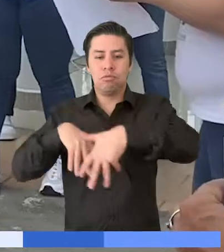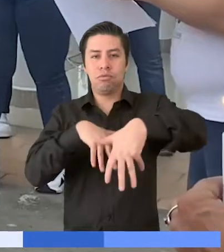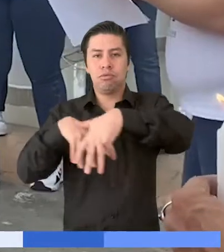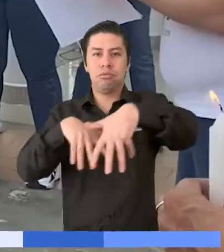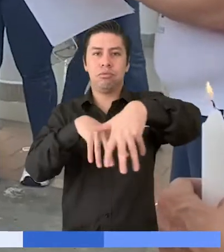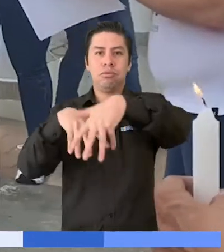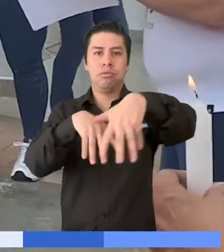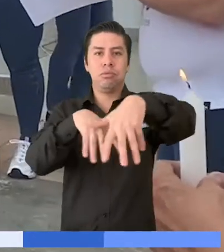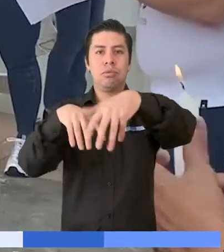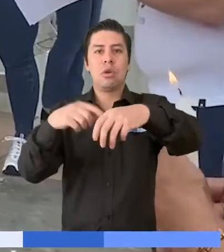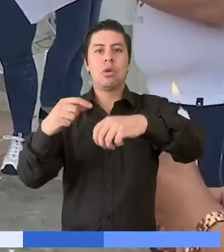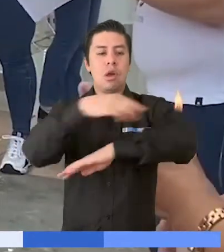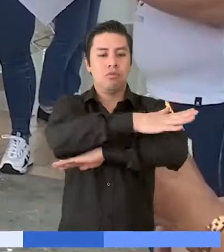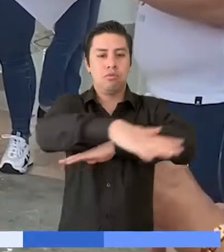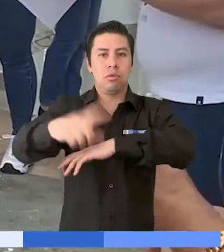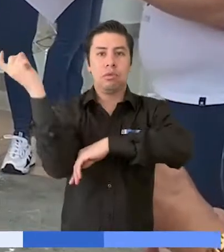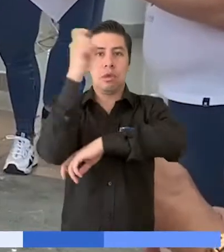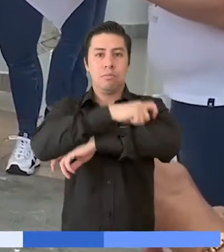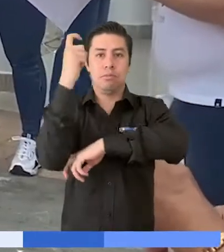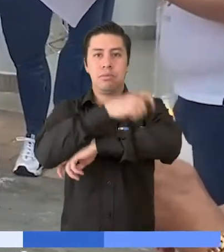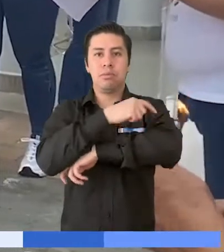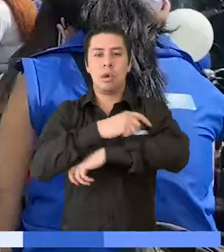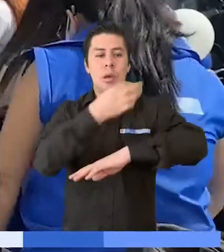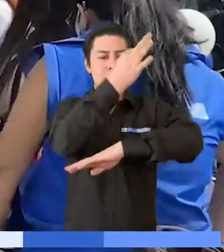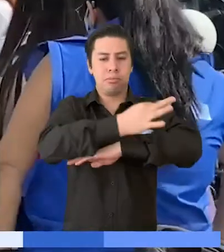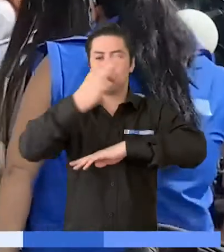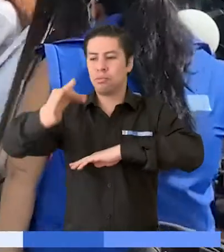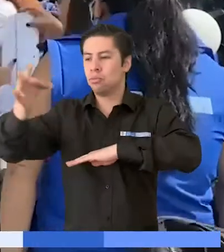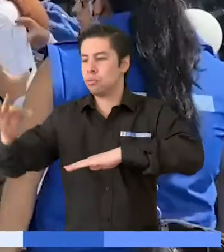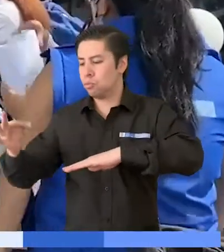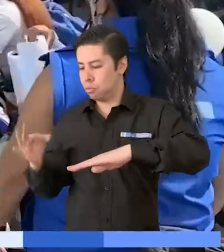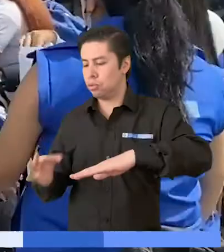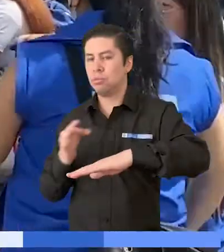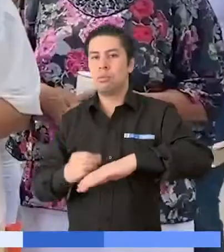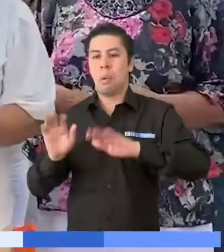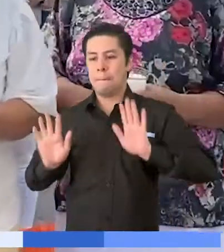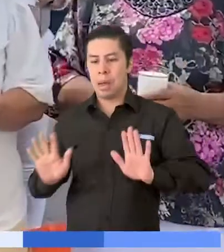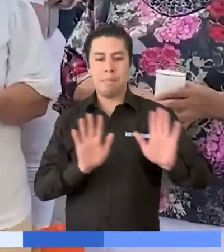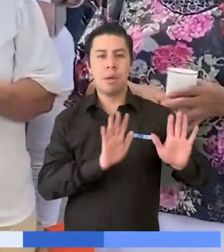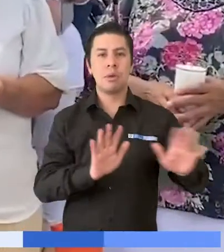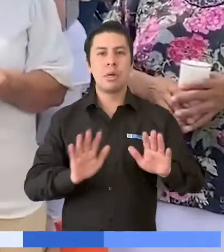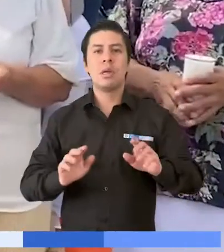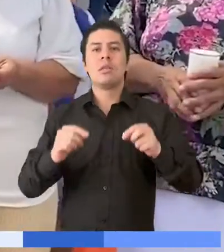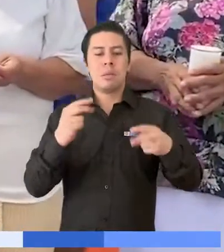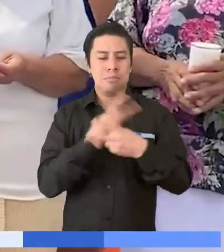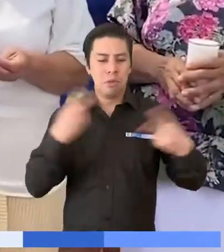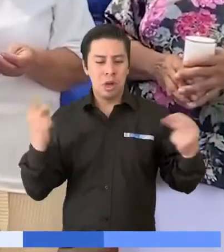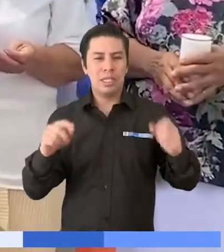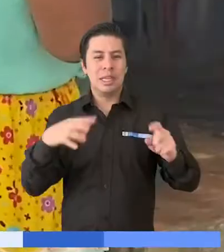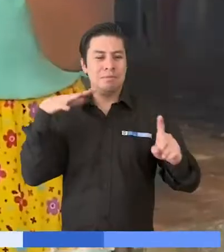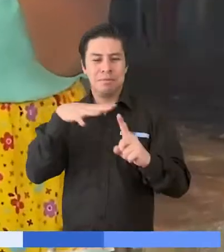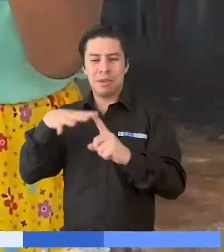caravana, las víctimas recorrieron el puerto petrolero, haciendo paradas puntuales en lugares donde se presentaron hechos